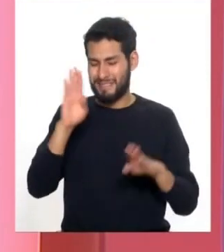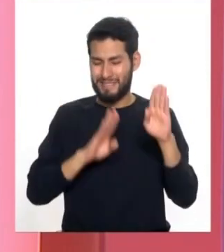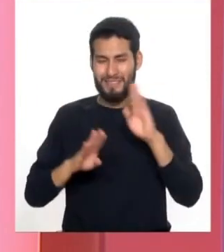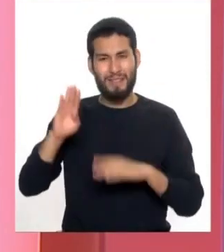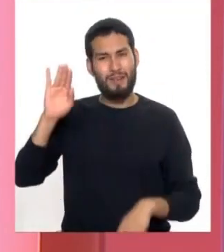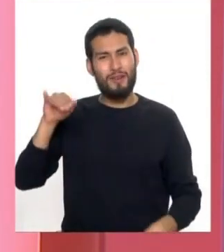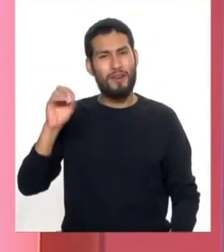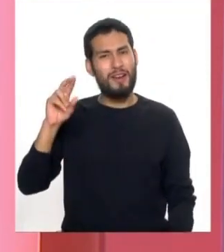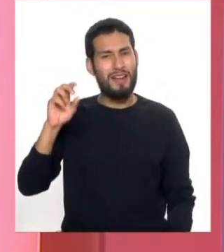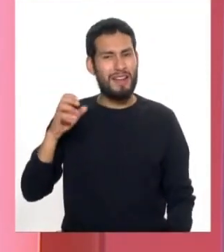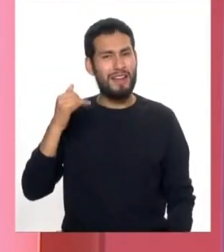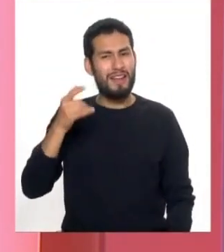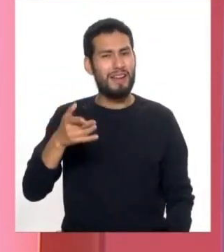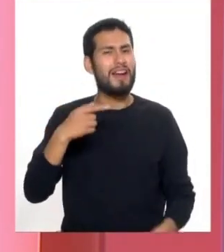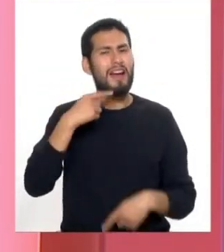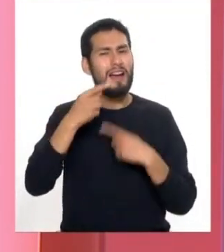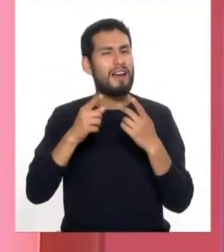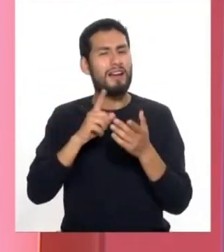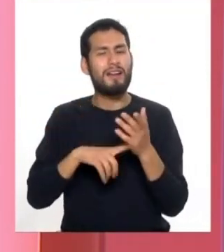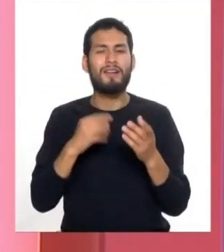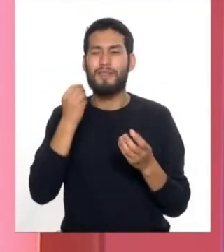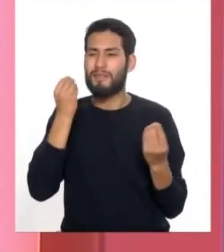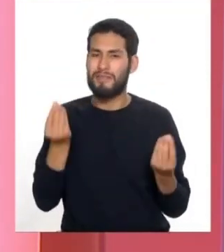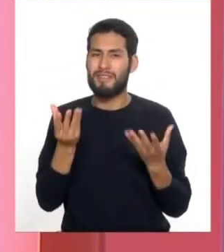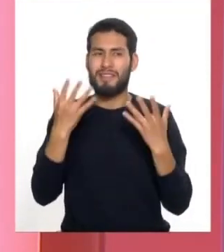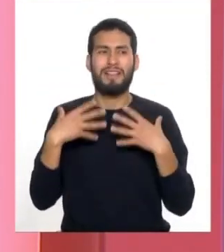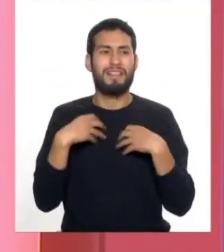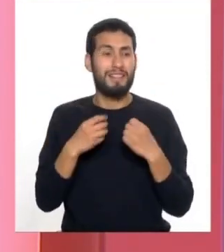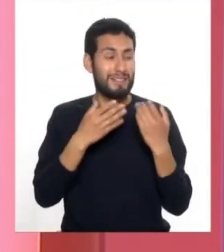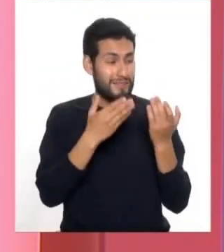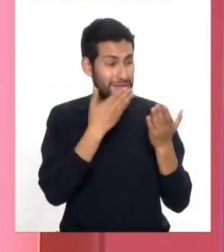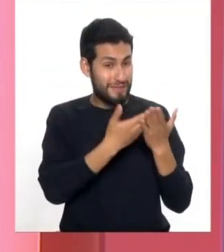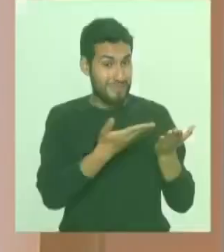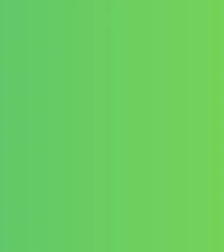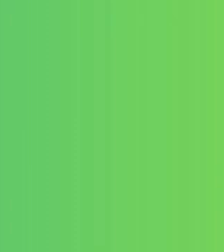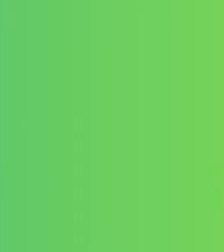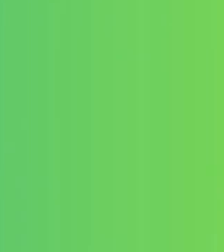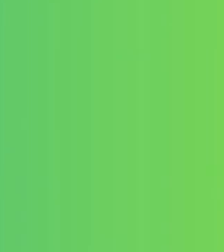Jorge Cabrera donde vamos a hablar sobre plantas nutricionales. Bienvenido, Jorge.